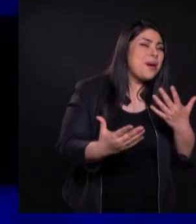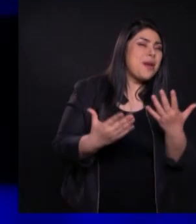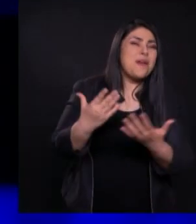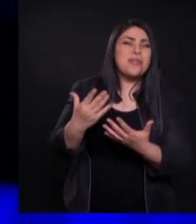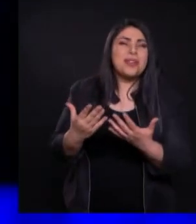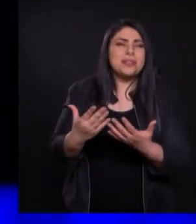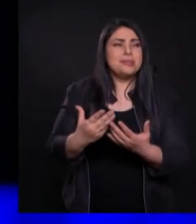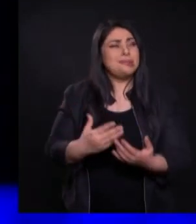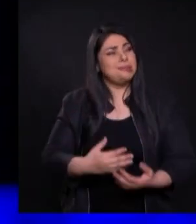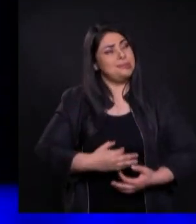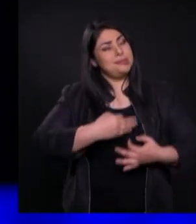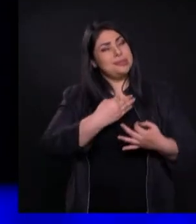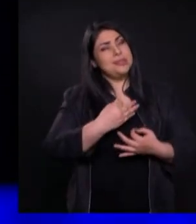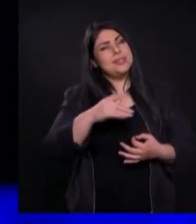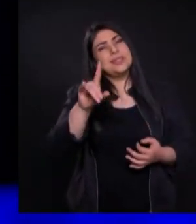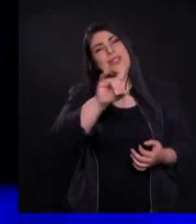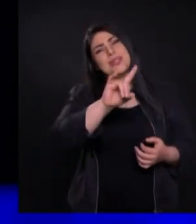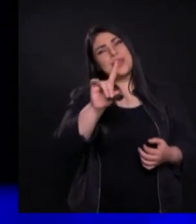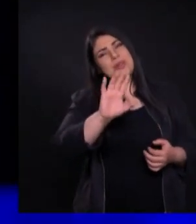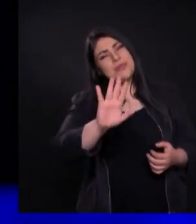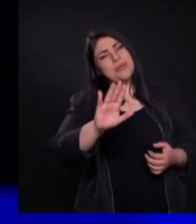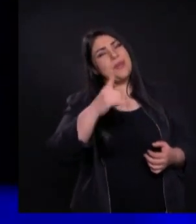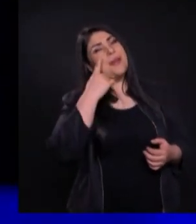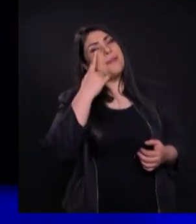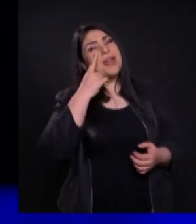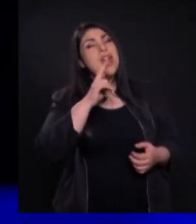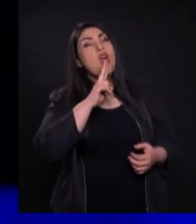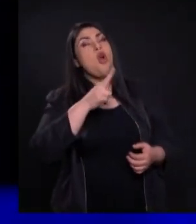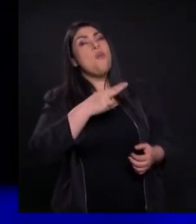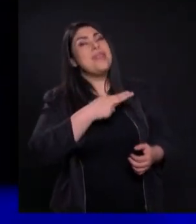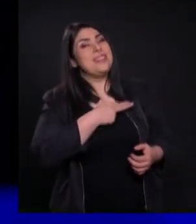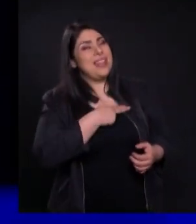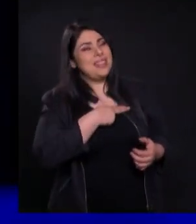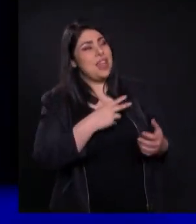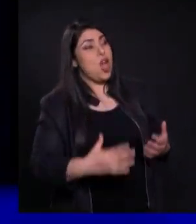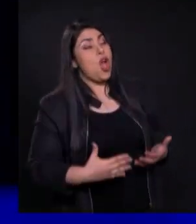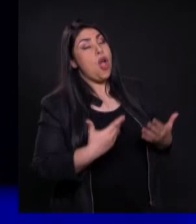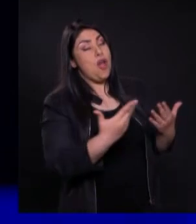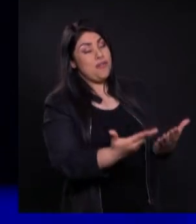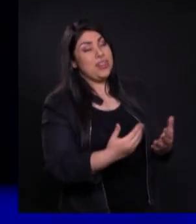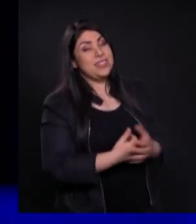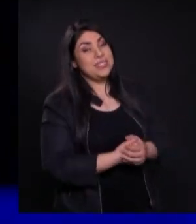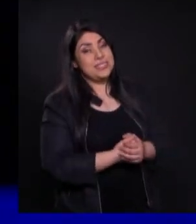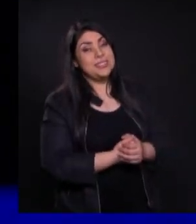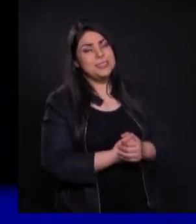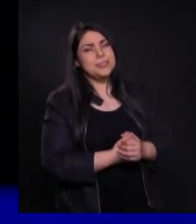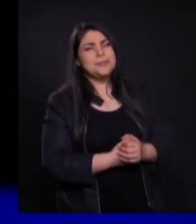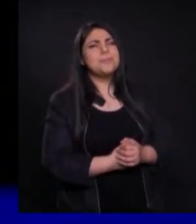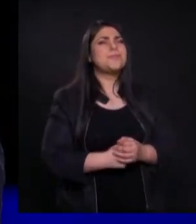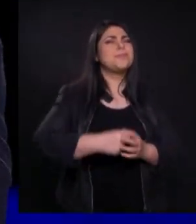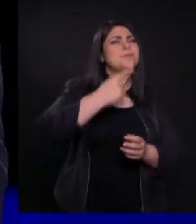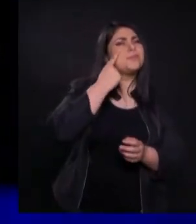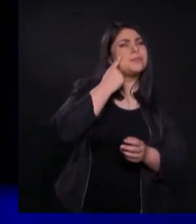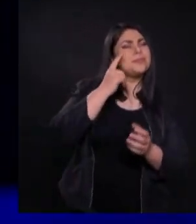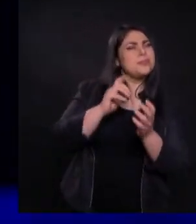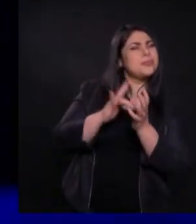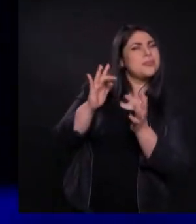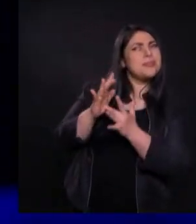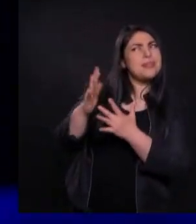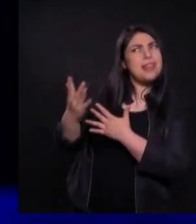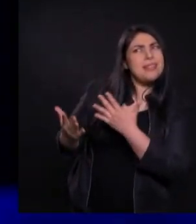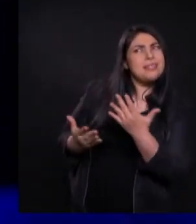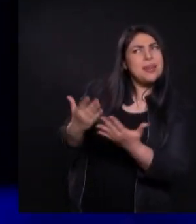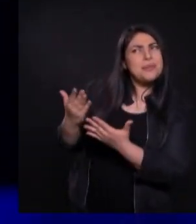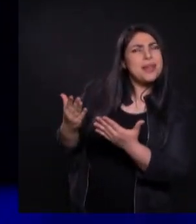Sino que con humildad Ofrécelo A ellos Como servía Jesús Él servía Con entrega